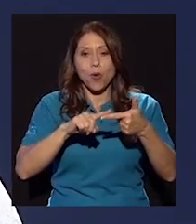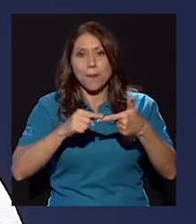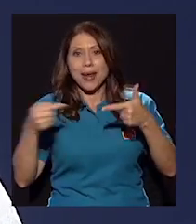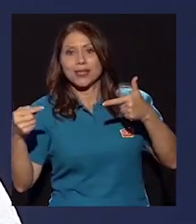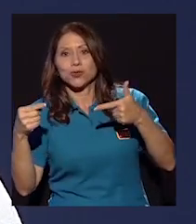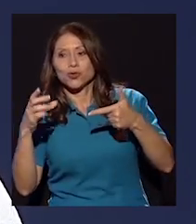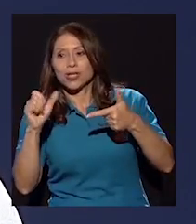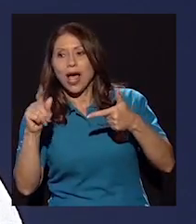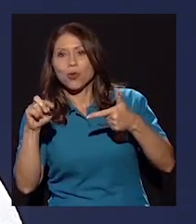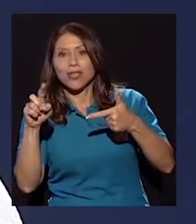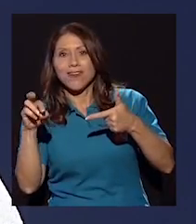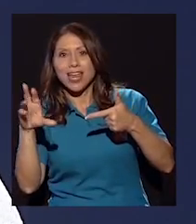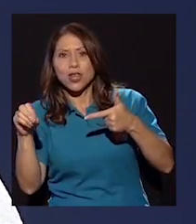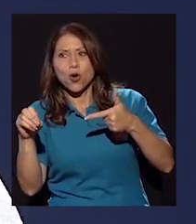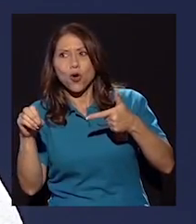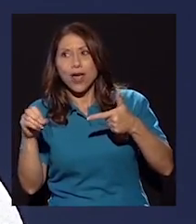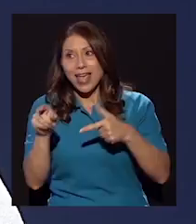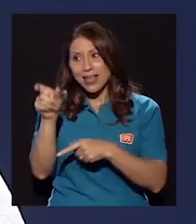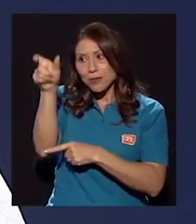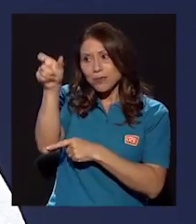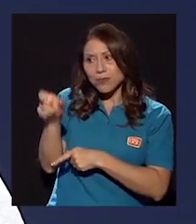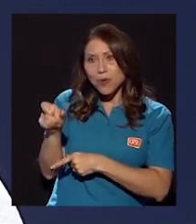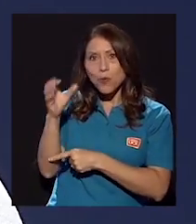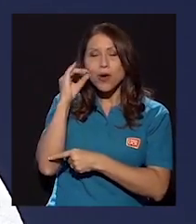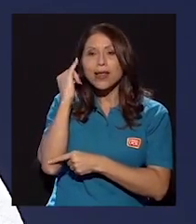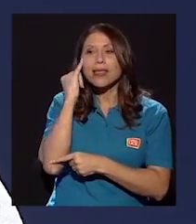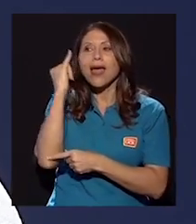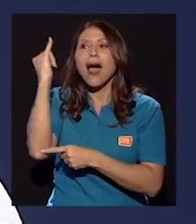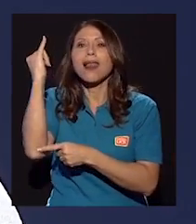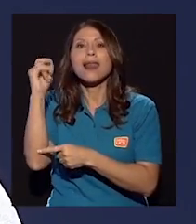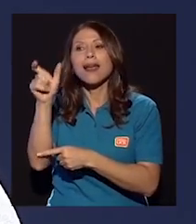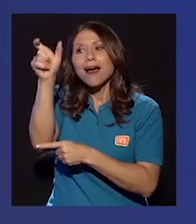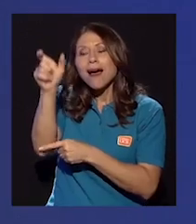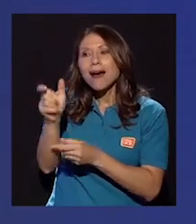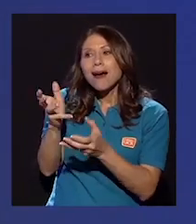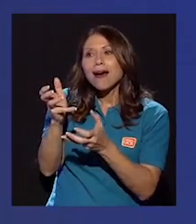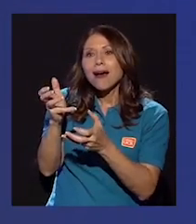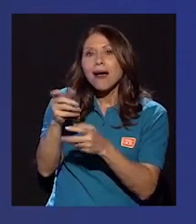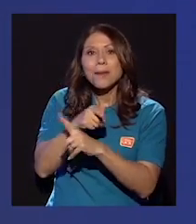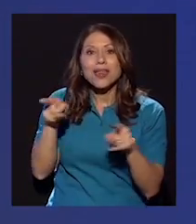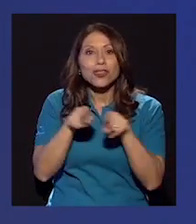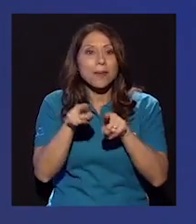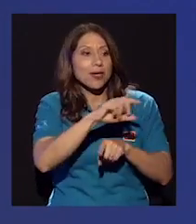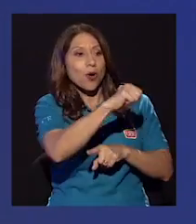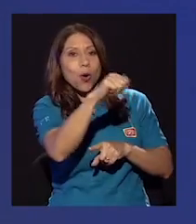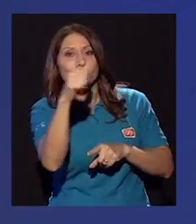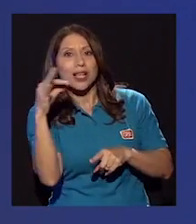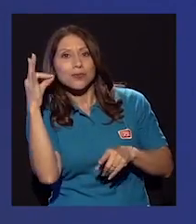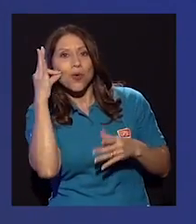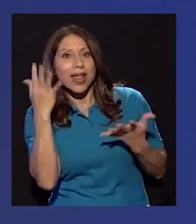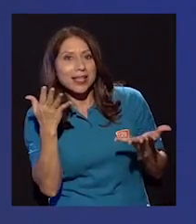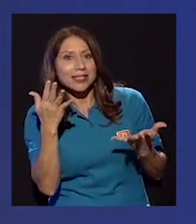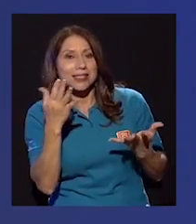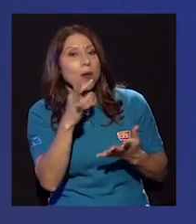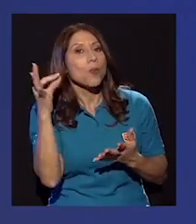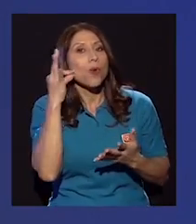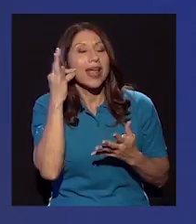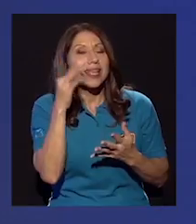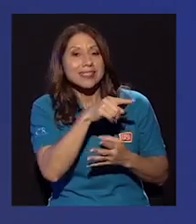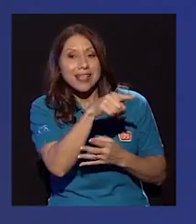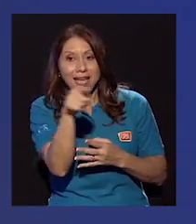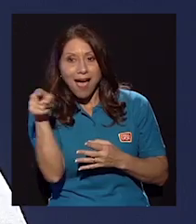esa mujer ideal, pero también están las otras mujeres, que son las que podríamos encontrar en una situación de más